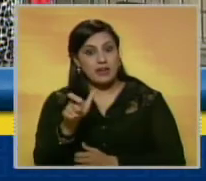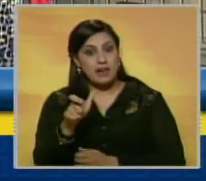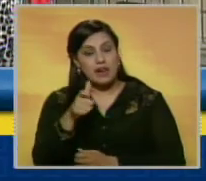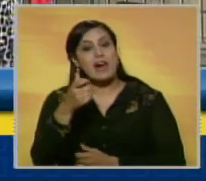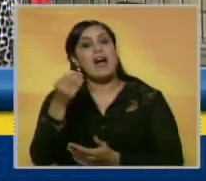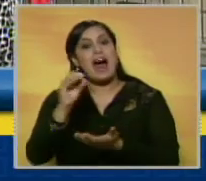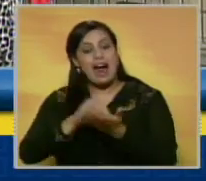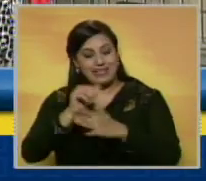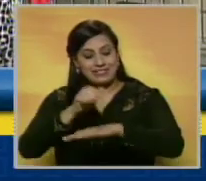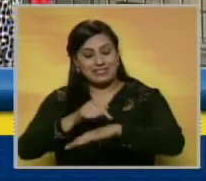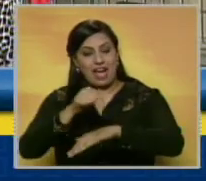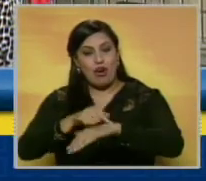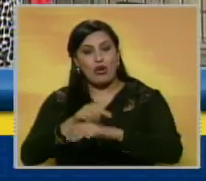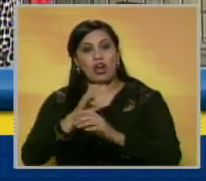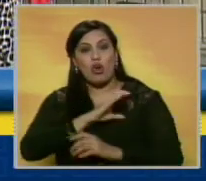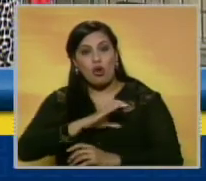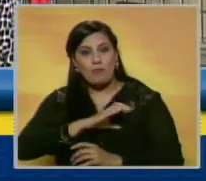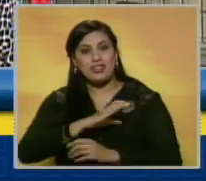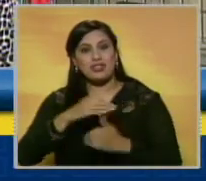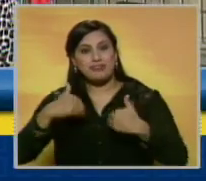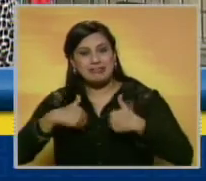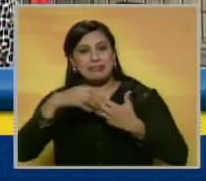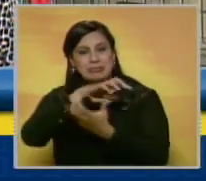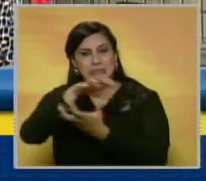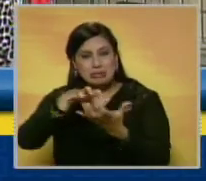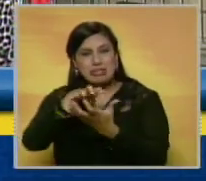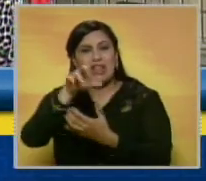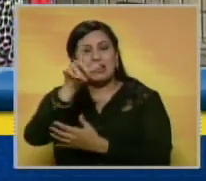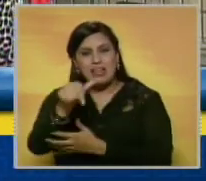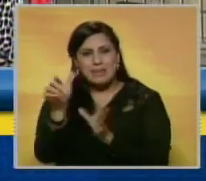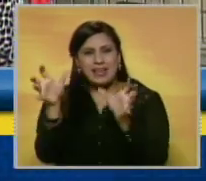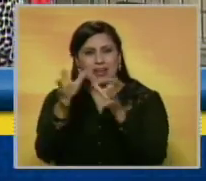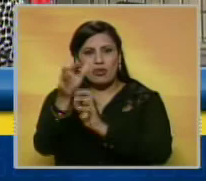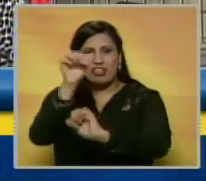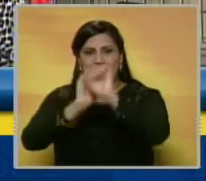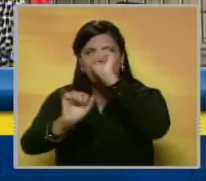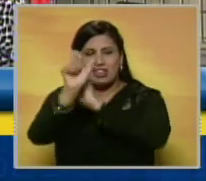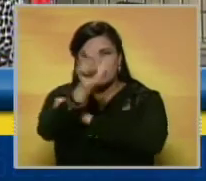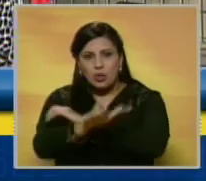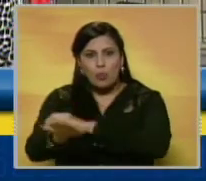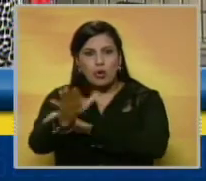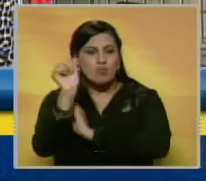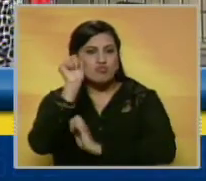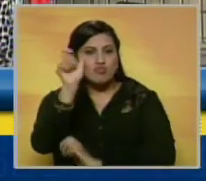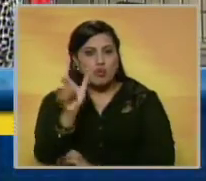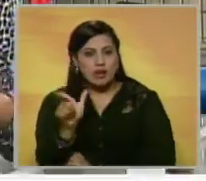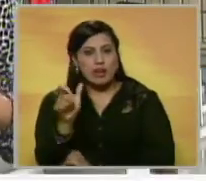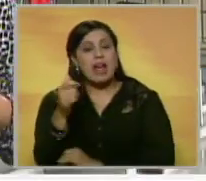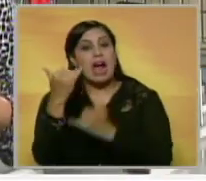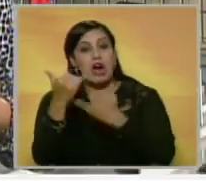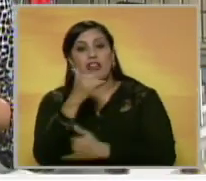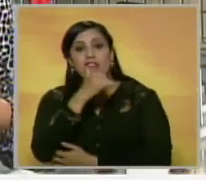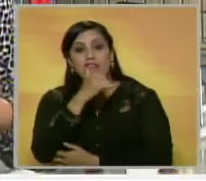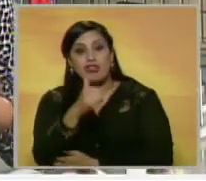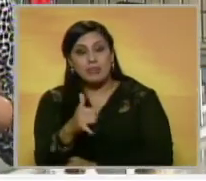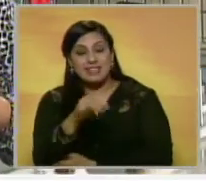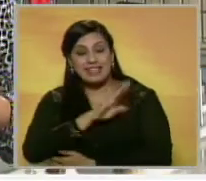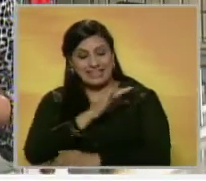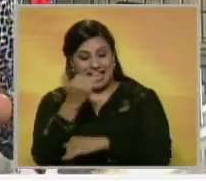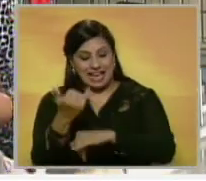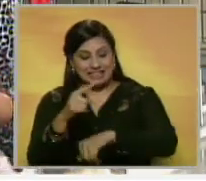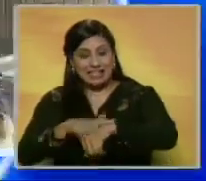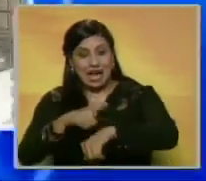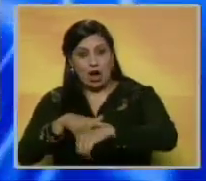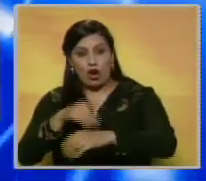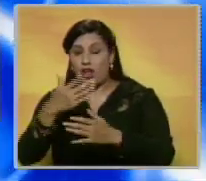Gutiérrez, a esta hora, el Comité de Víctimas de las Guarimbas se reúne con la Defensora del Pueblo, Gabriela Ramírez. Es parte de la información que tenemos a esta